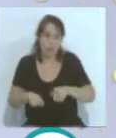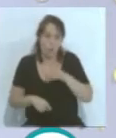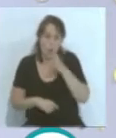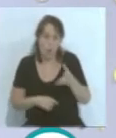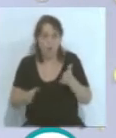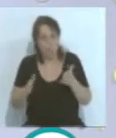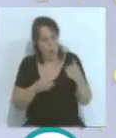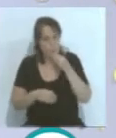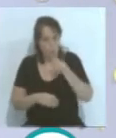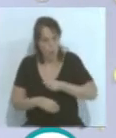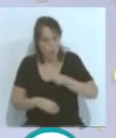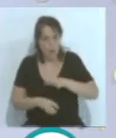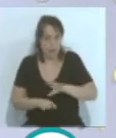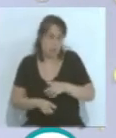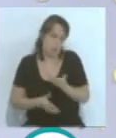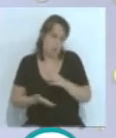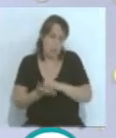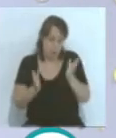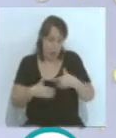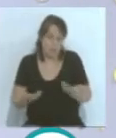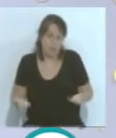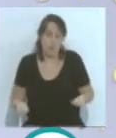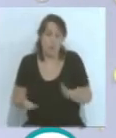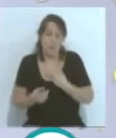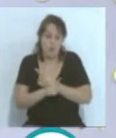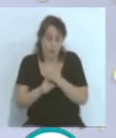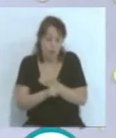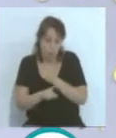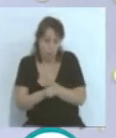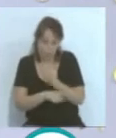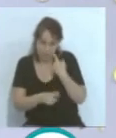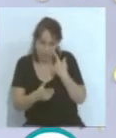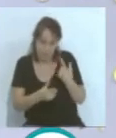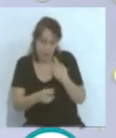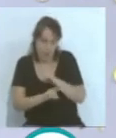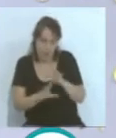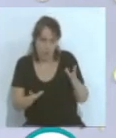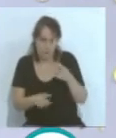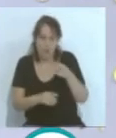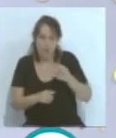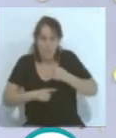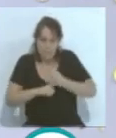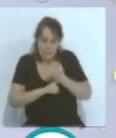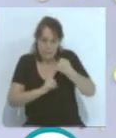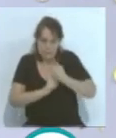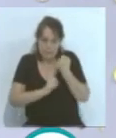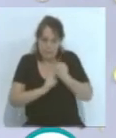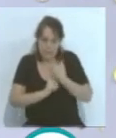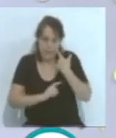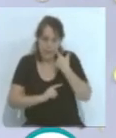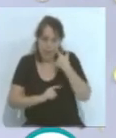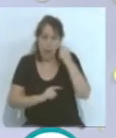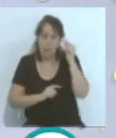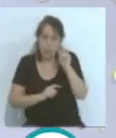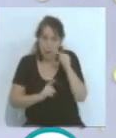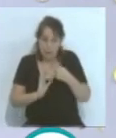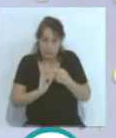sido muy buena, ¿no? Eso es indudable, pero estaban ahí los nervios y esa presión, viendo cómo nos iban recortando puntos, cómo